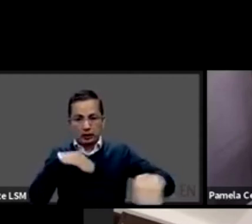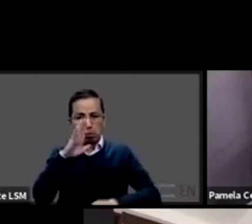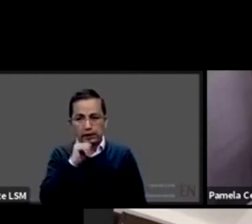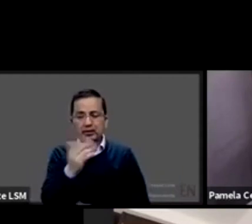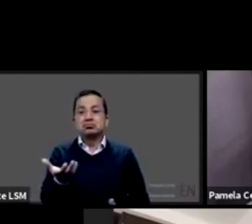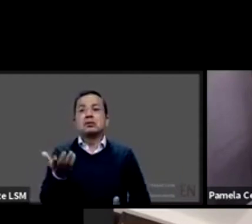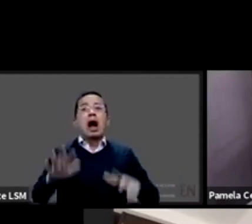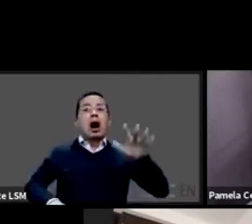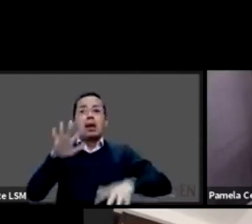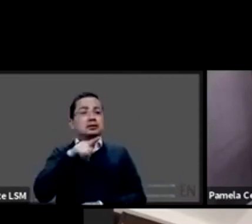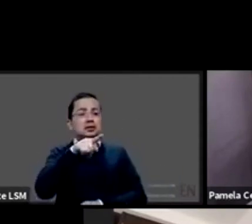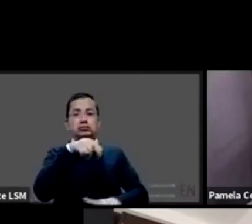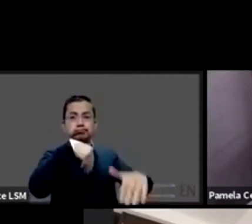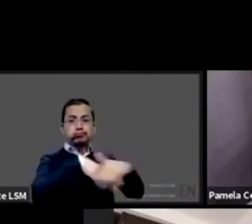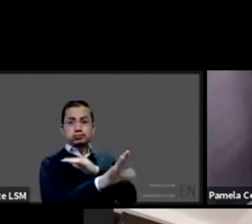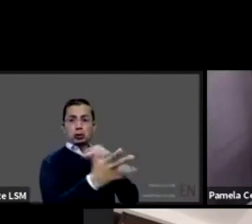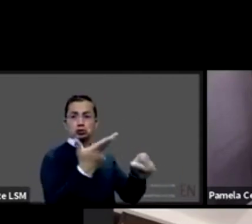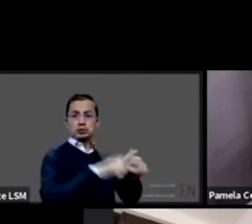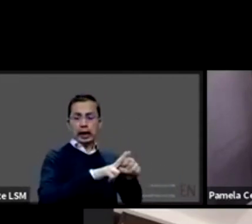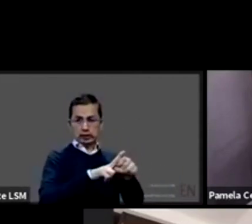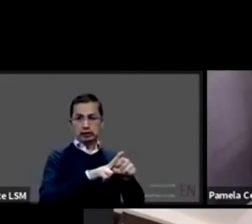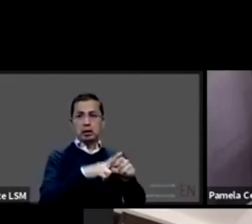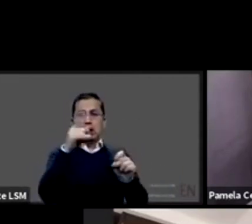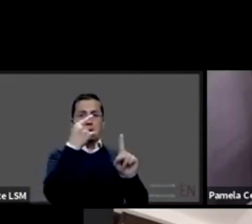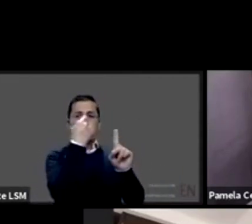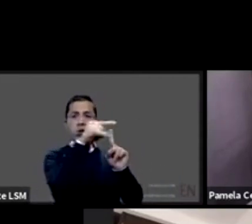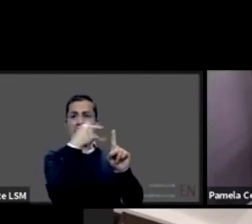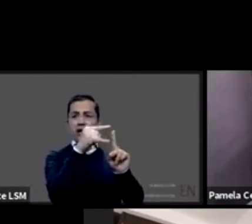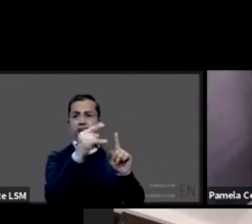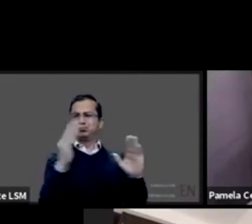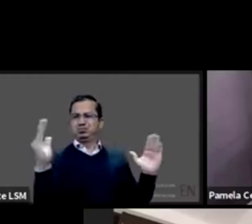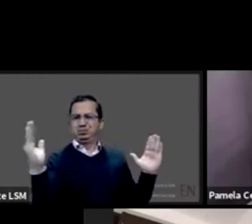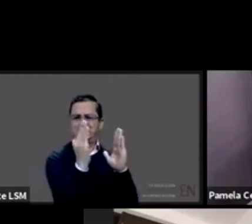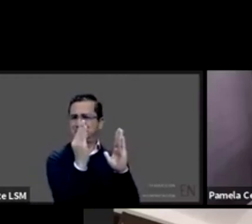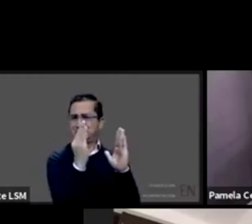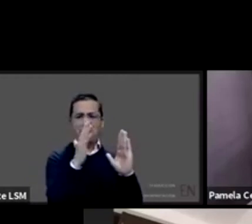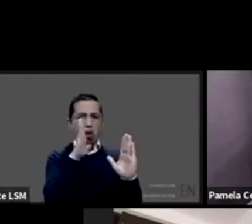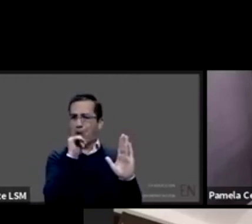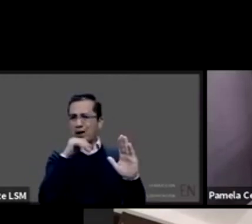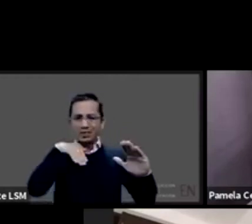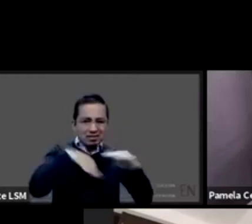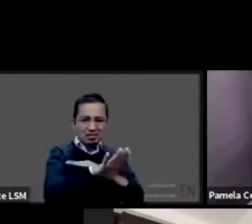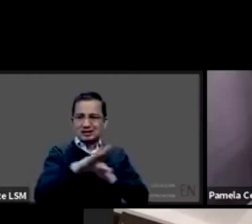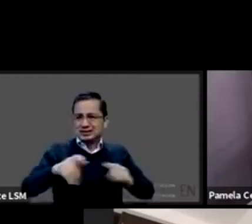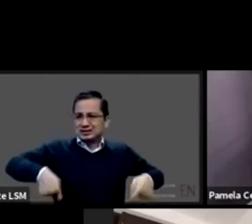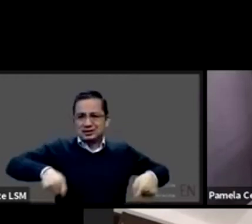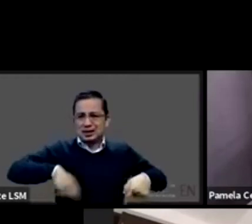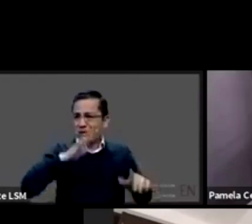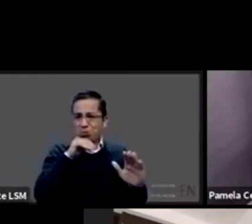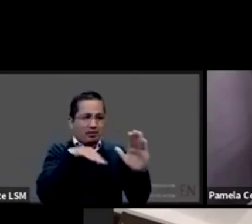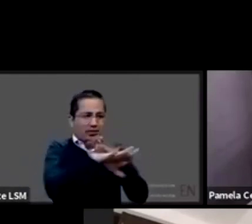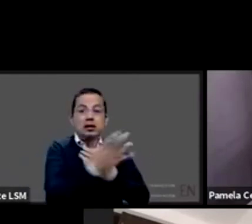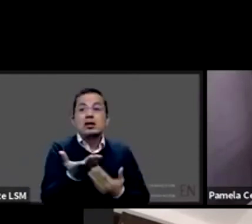ruedas cabe por la puerta de entrada a un consultorio, personal de salud que no está capacitado